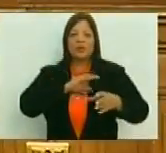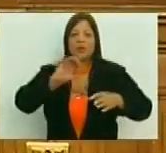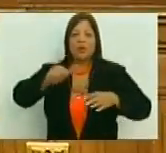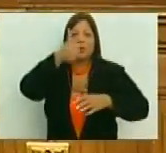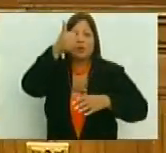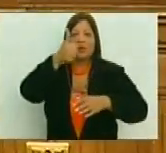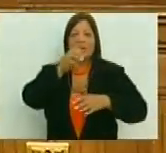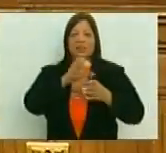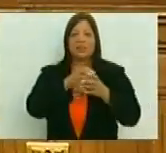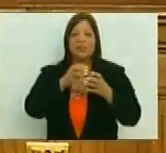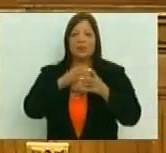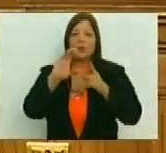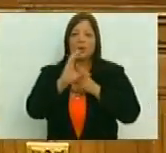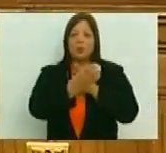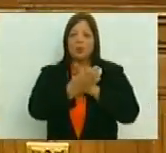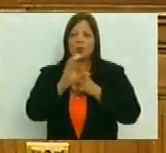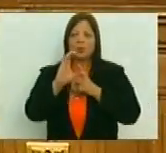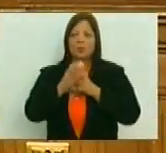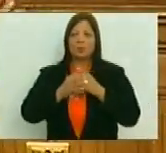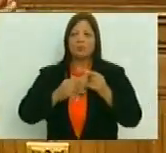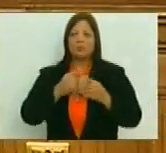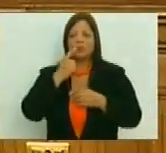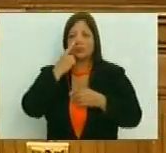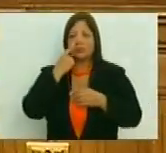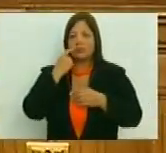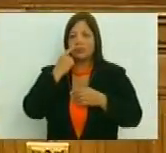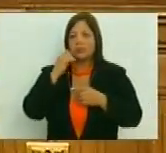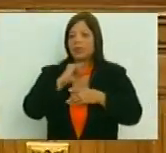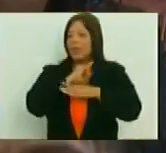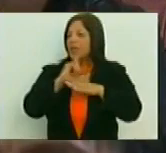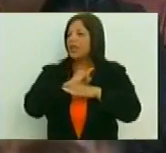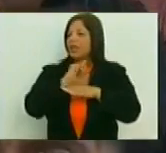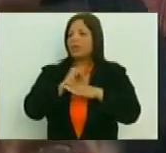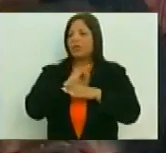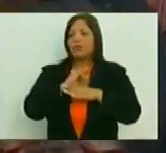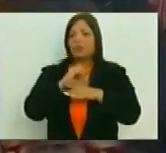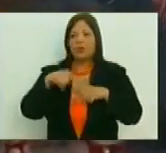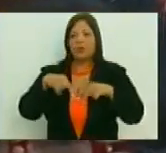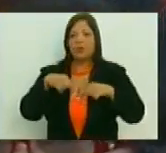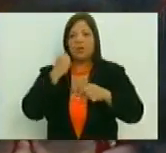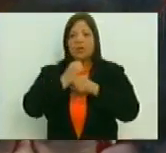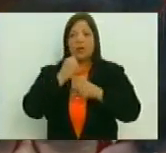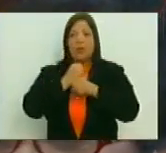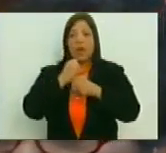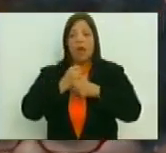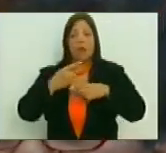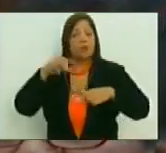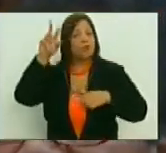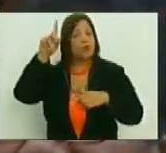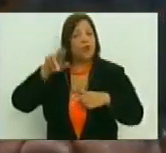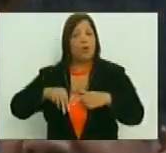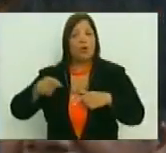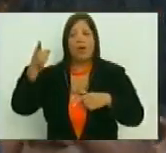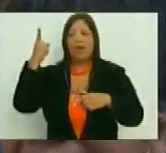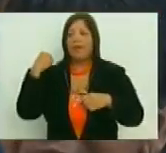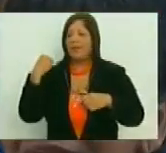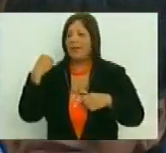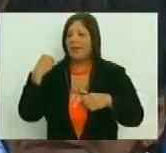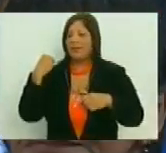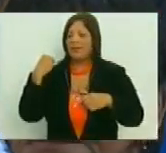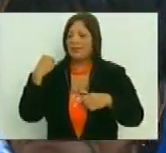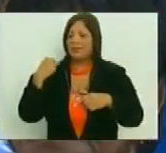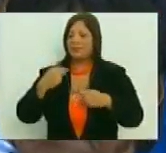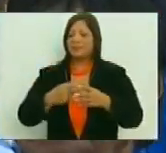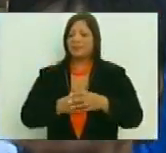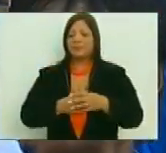la Cultura, en el Instituto de Patrimonio Cultural, allí trabajamos con ellos toda la tarde de ayer, y bueno,